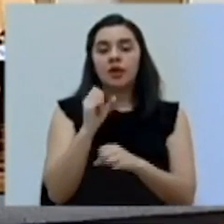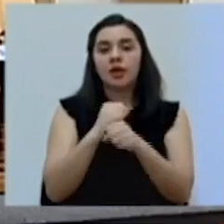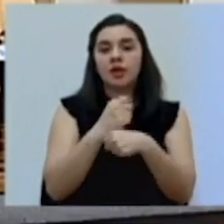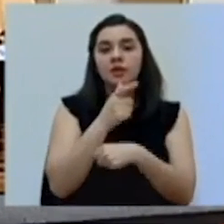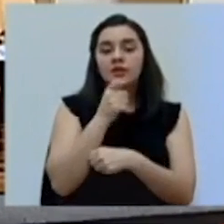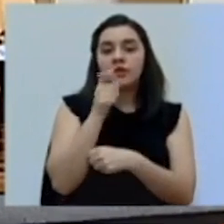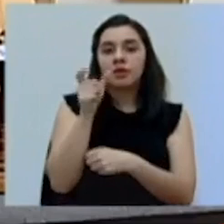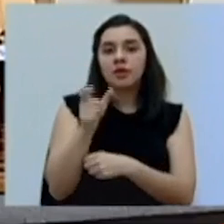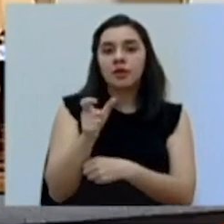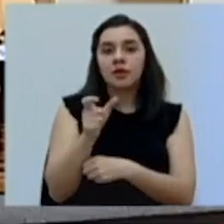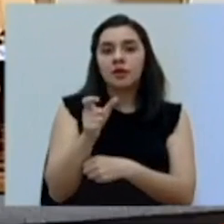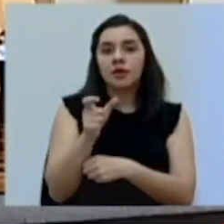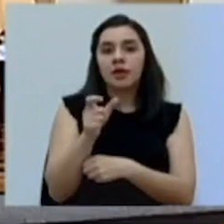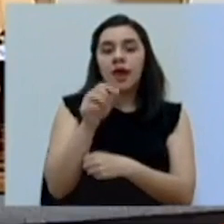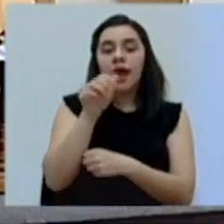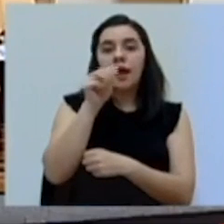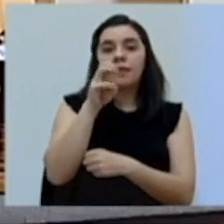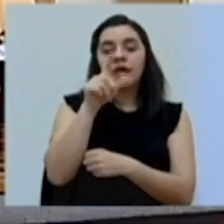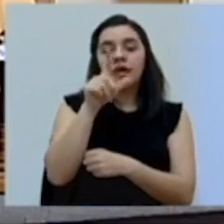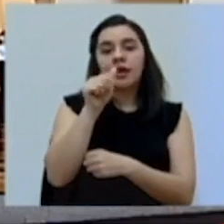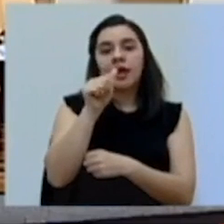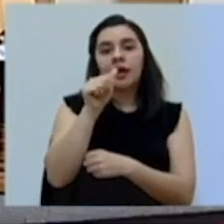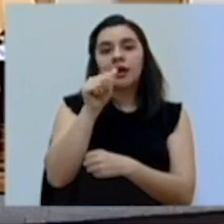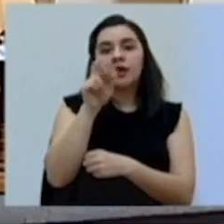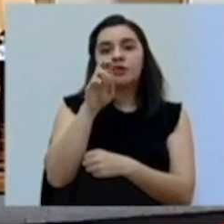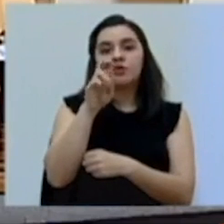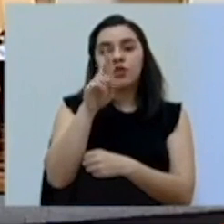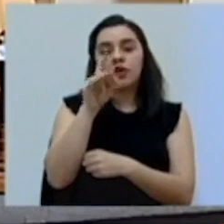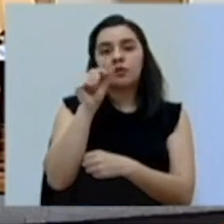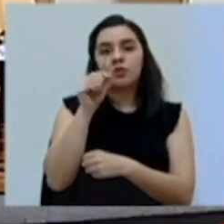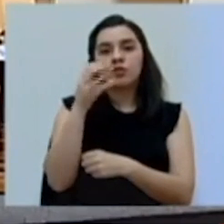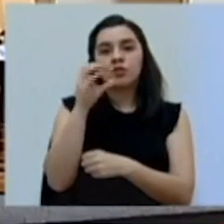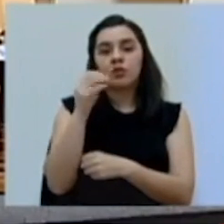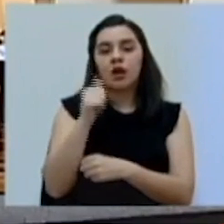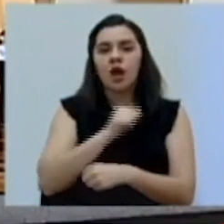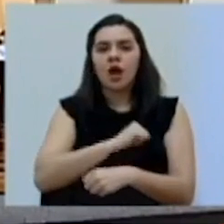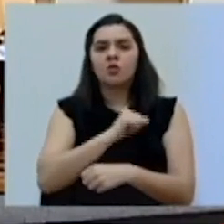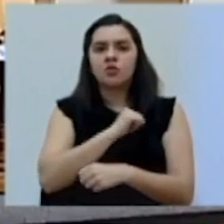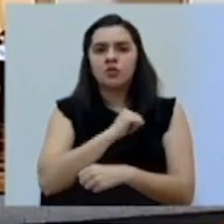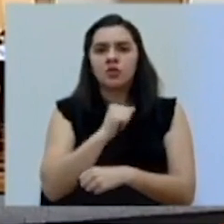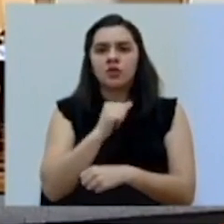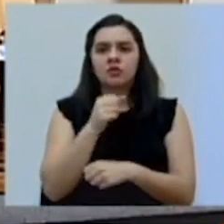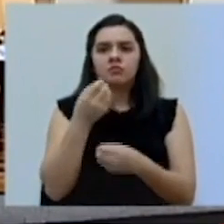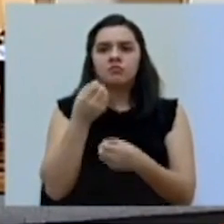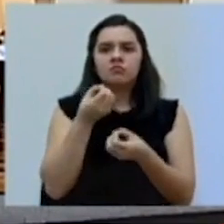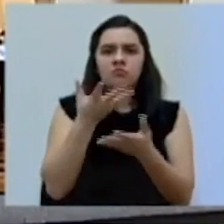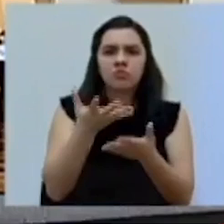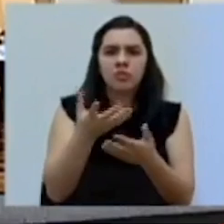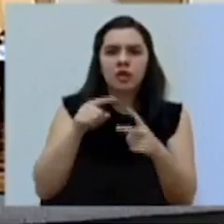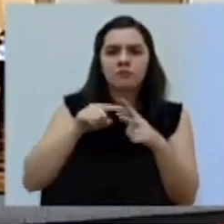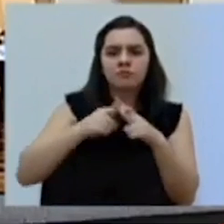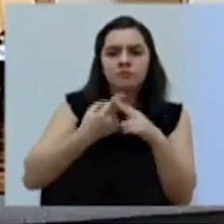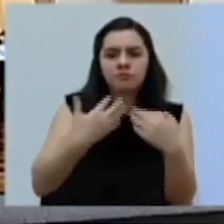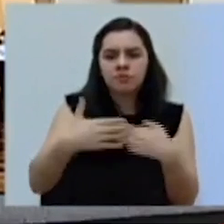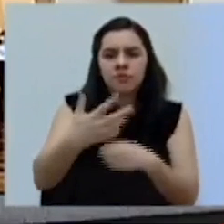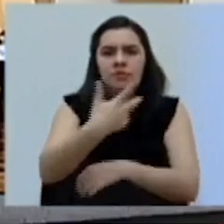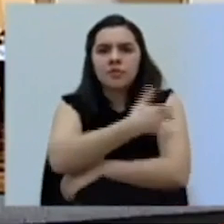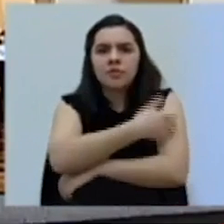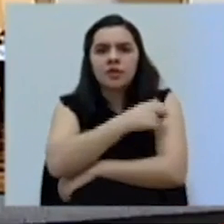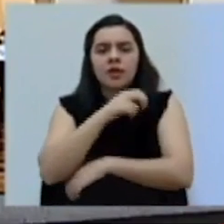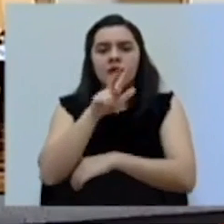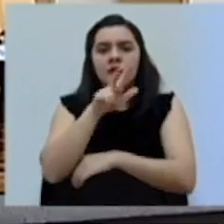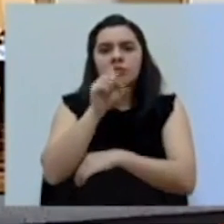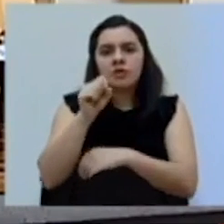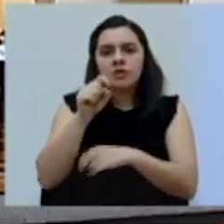el medio digital ameliarrueda.com. Autoridades han mencionado que esperan iniciar la vacunación durante el primer trimestre.